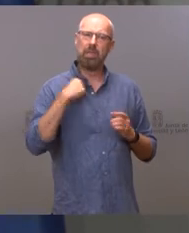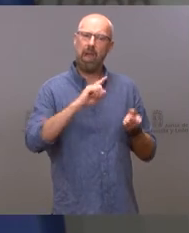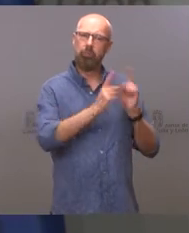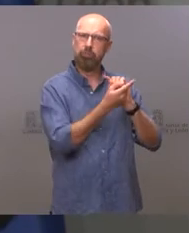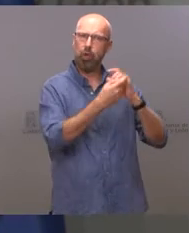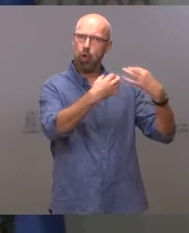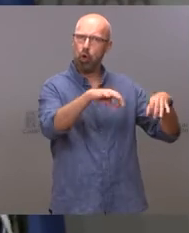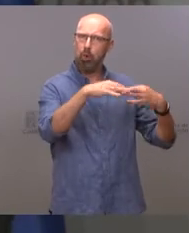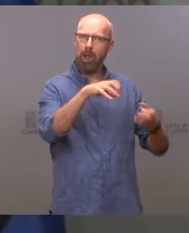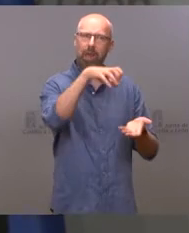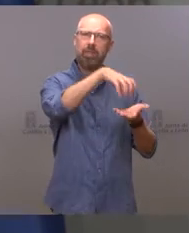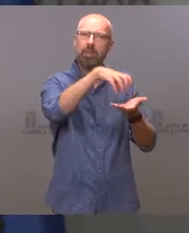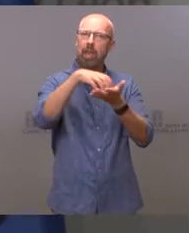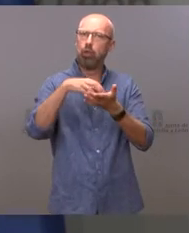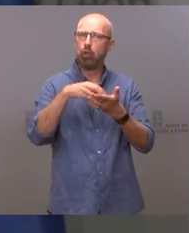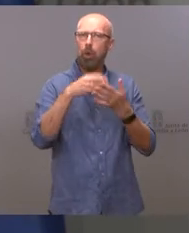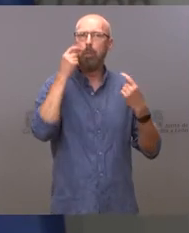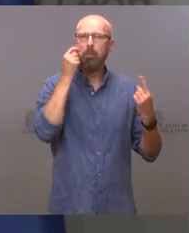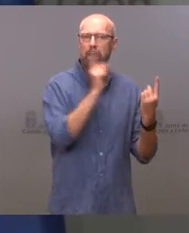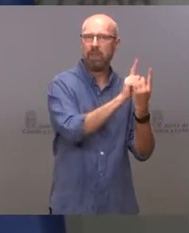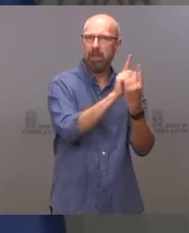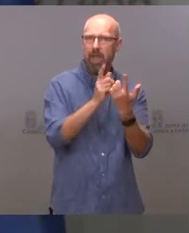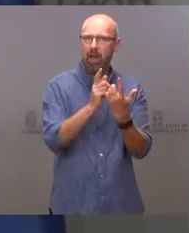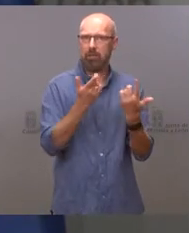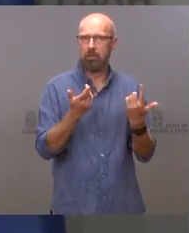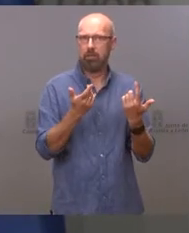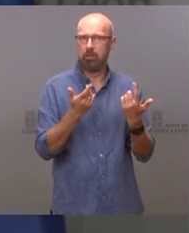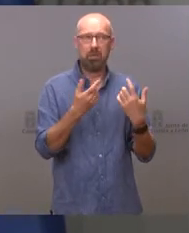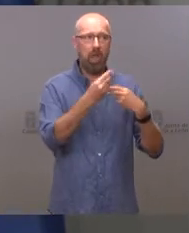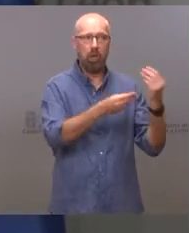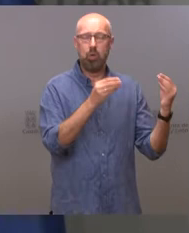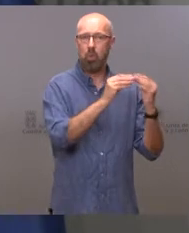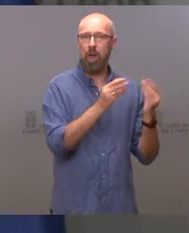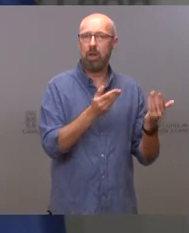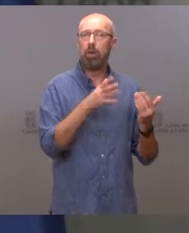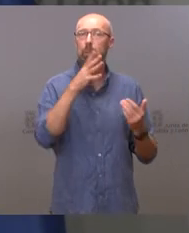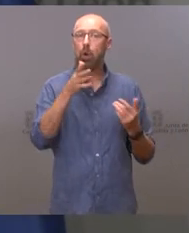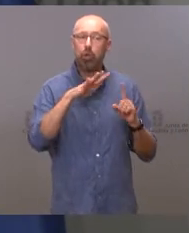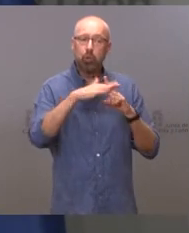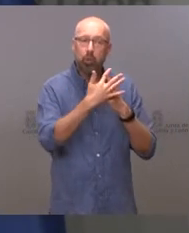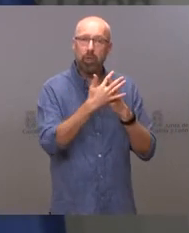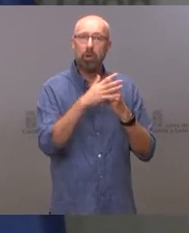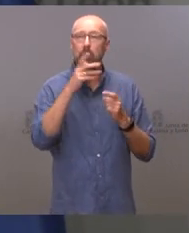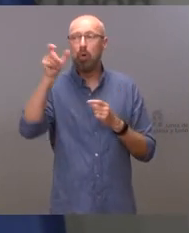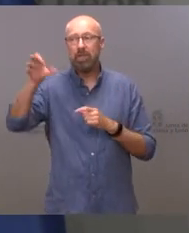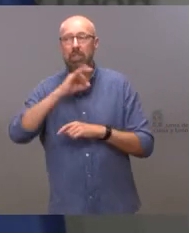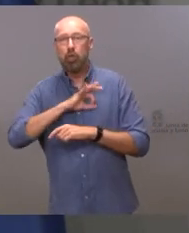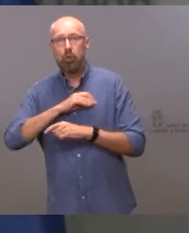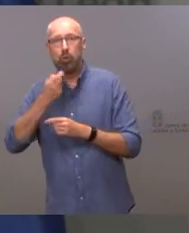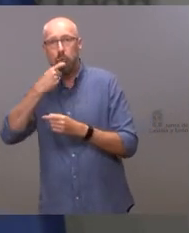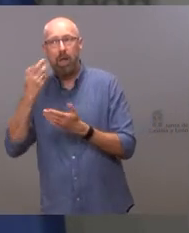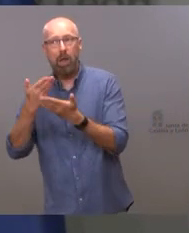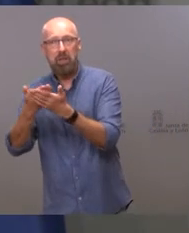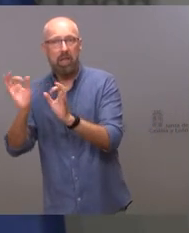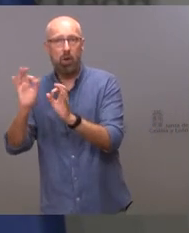centros. Y no es porque el señor Tudanca haya ganado una votación en Galicia, es porque la situación epidemiológica en el conjunto del país ha mejorado.